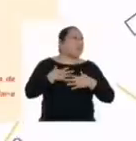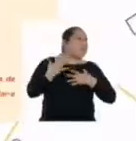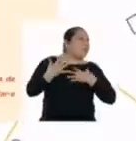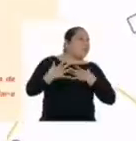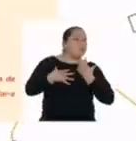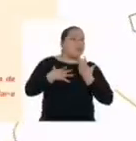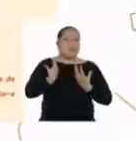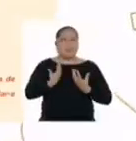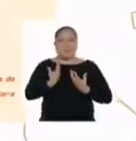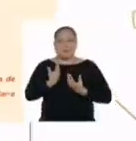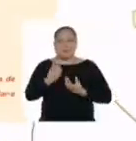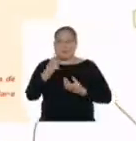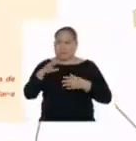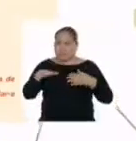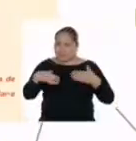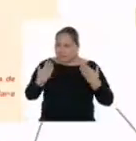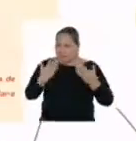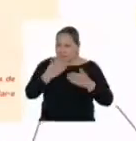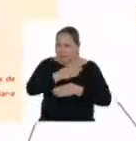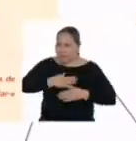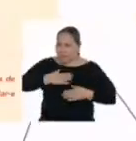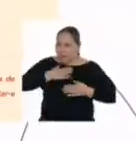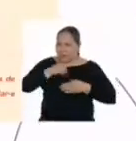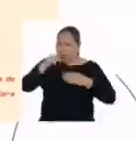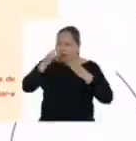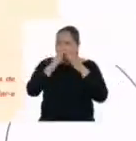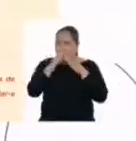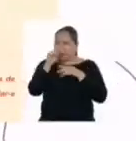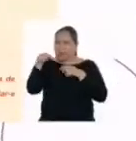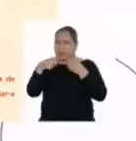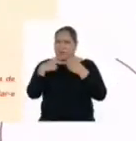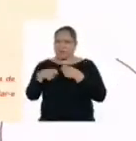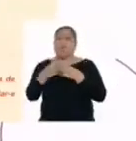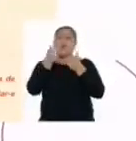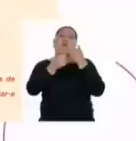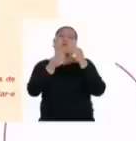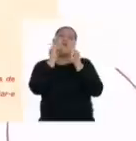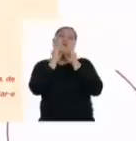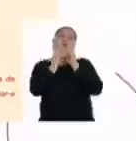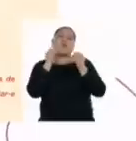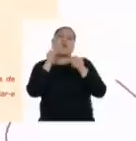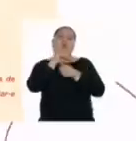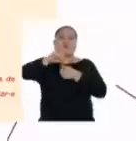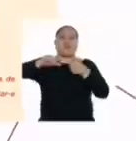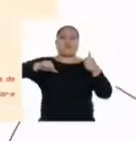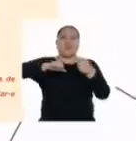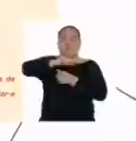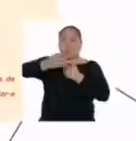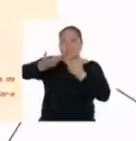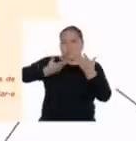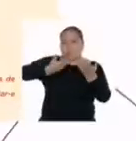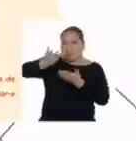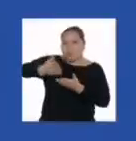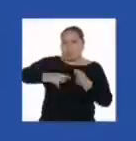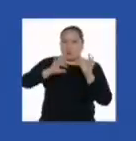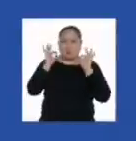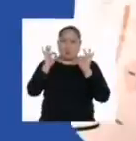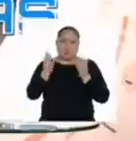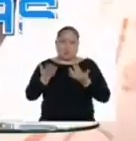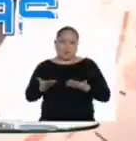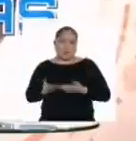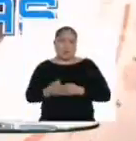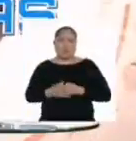¿Es posible disfrutar de la casa en estas condiciones? ¿Qué soluciones tenemos para convivir y llevar la fiesta en paz?